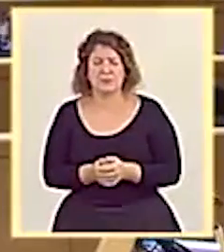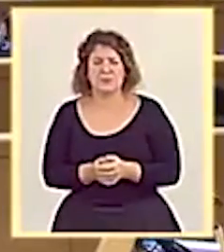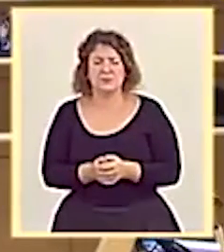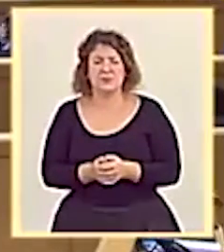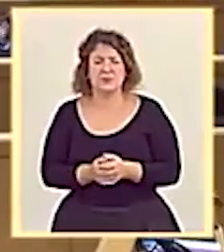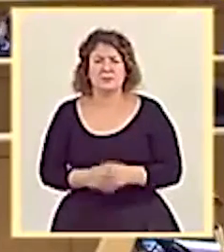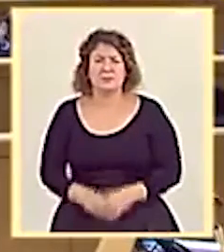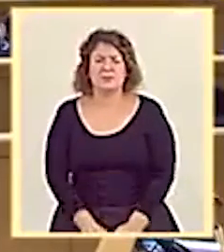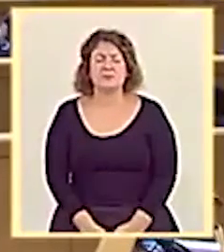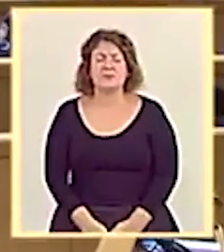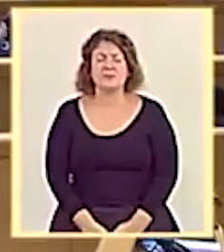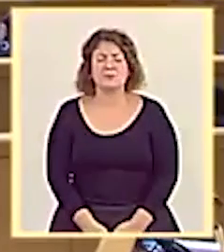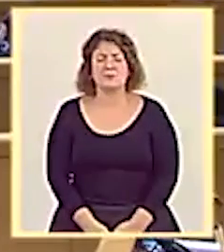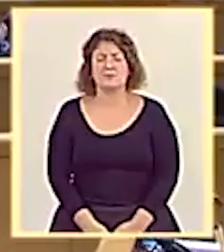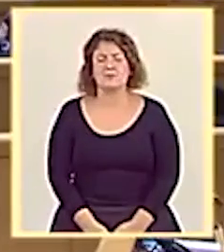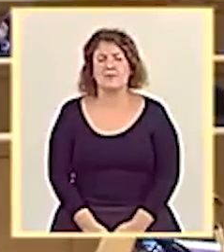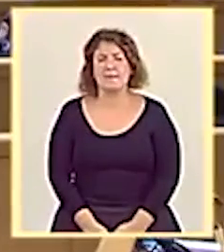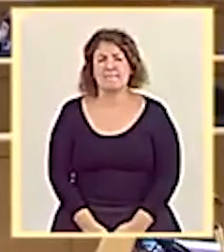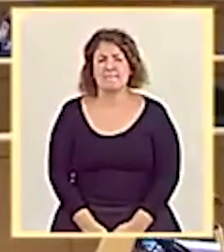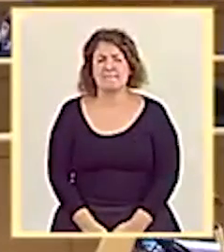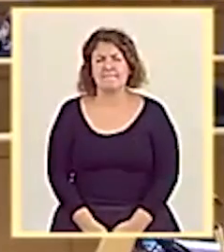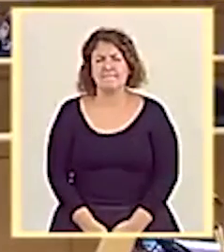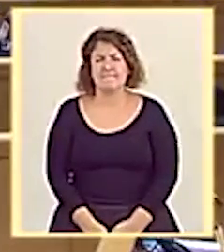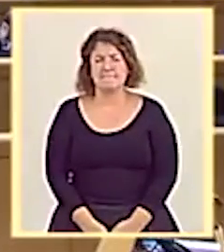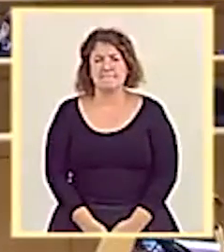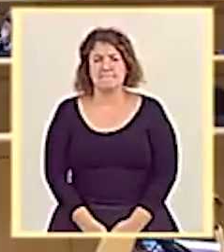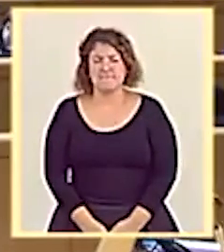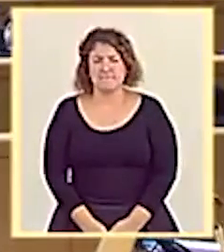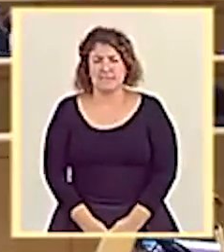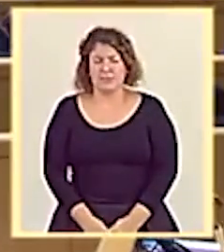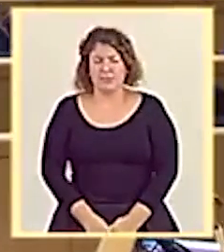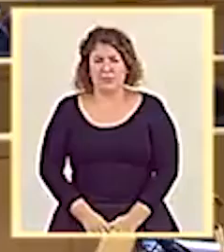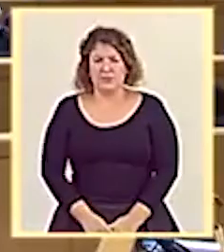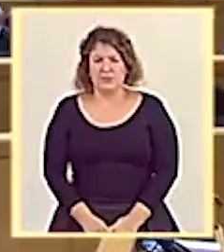Gracias, señoría. Señor ministro.